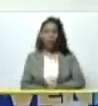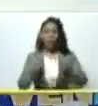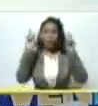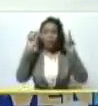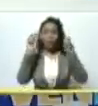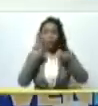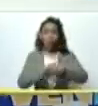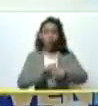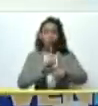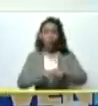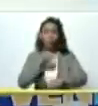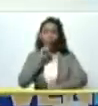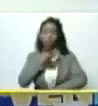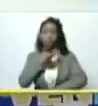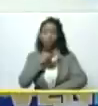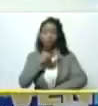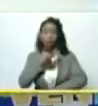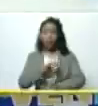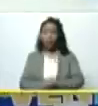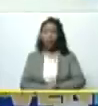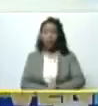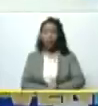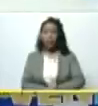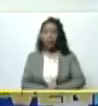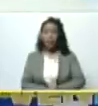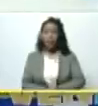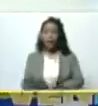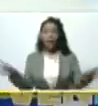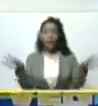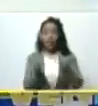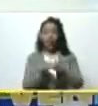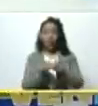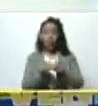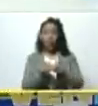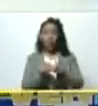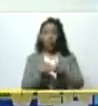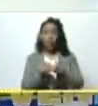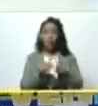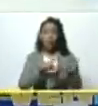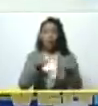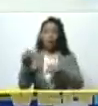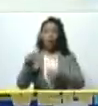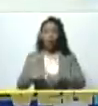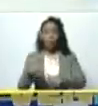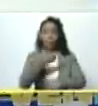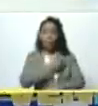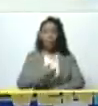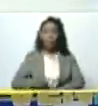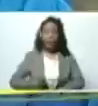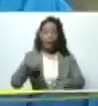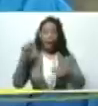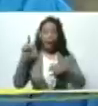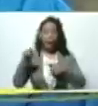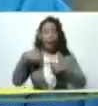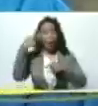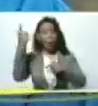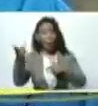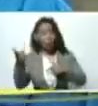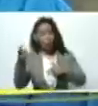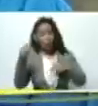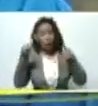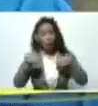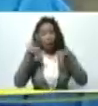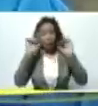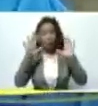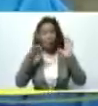tiempo histórico Castro Soteldo en síntesis aterrizo aquí presidente para decirle que bueno que el resto de estas 10